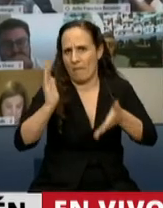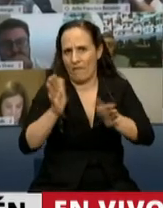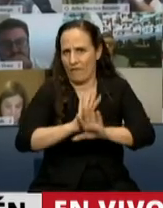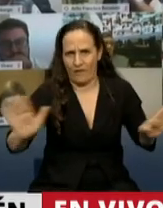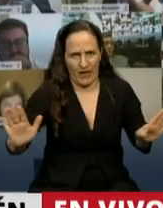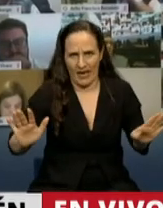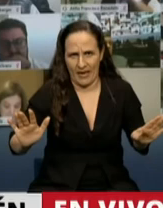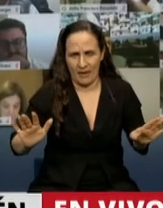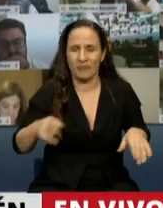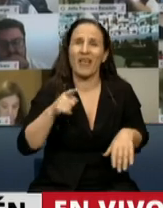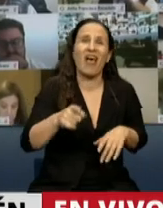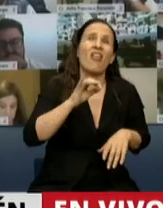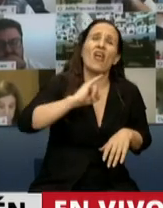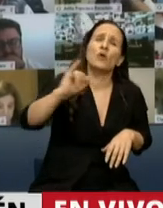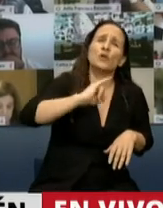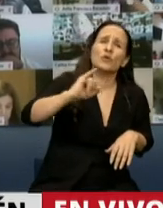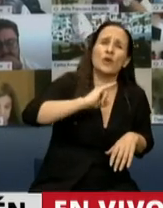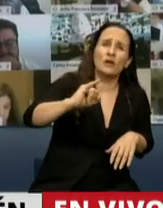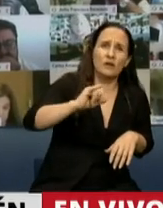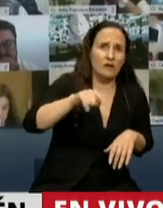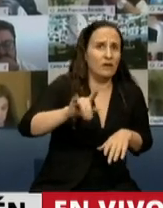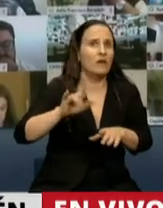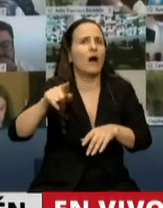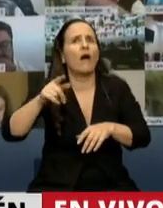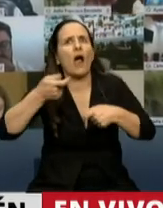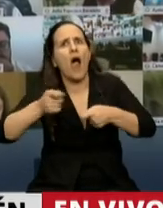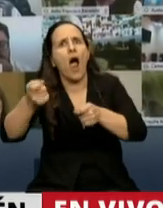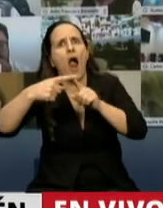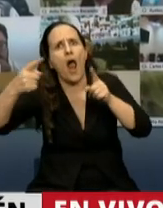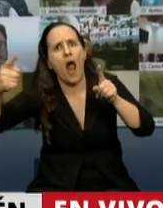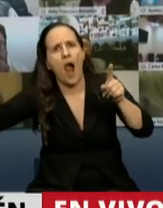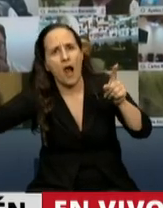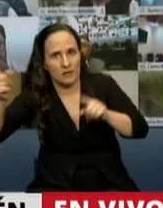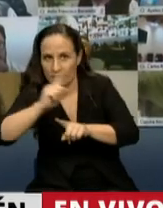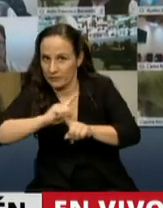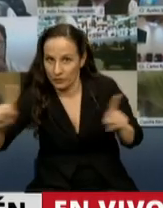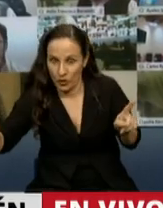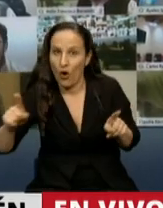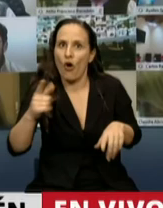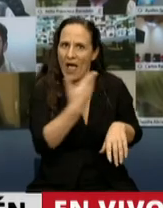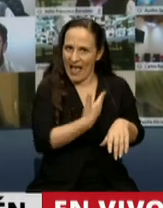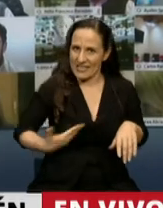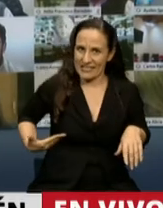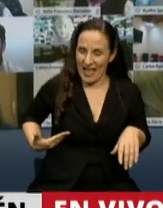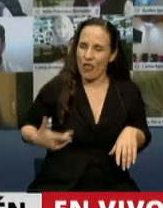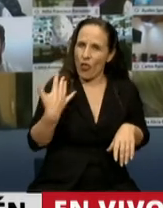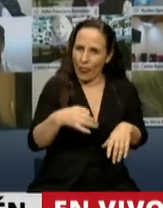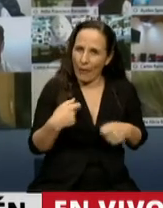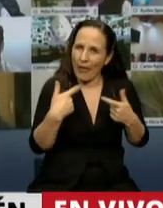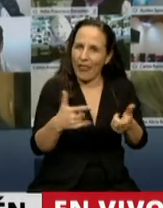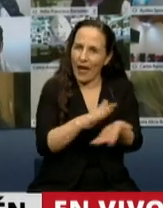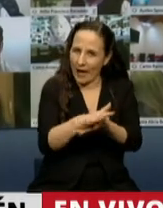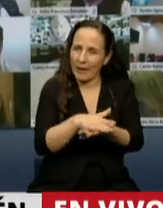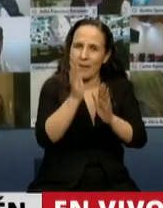que las denuncias no queden atrapadas en el sistema burocrático y que la respuesta del Estado para los niños que son